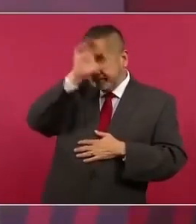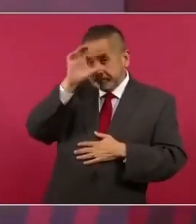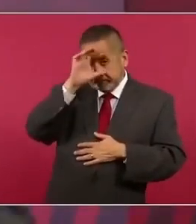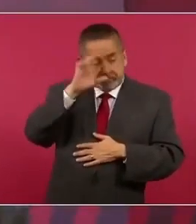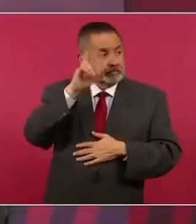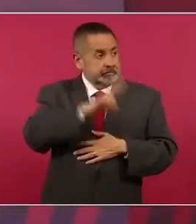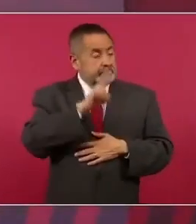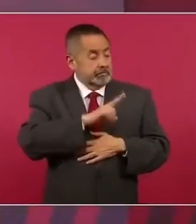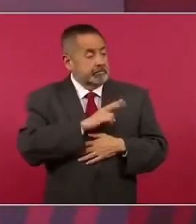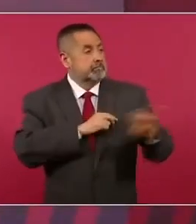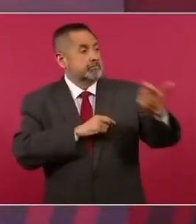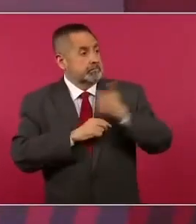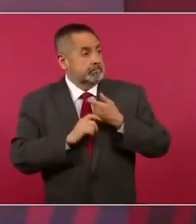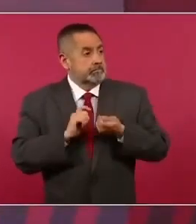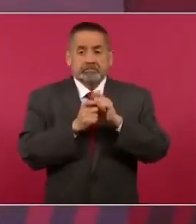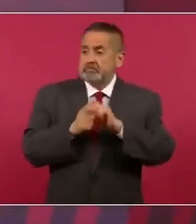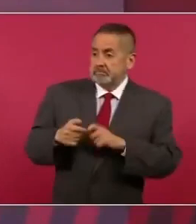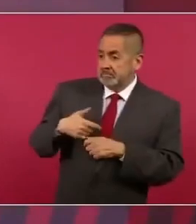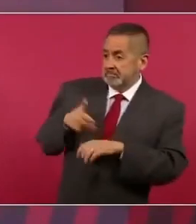es de que luego